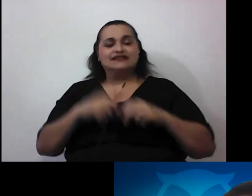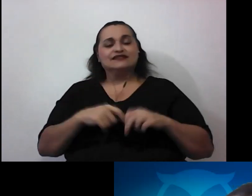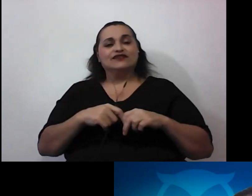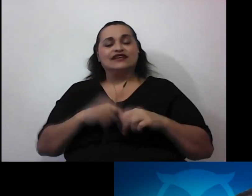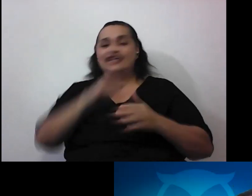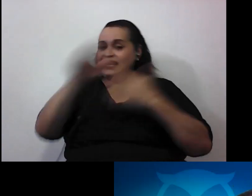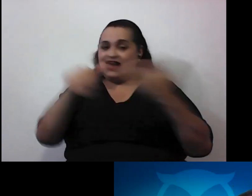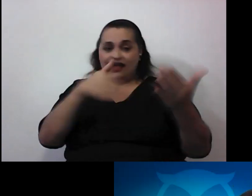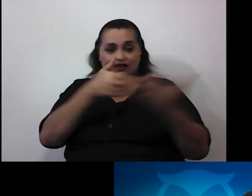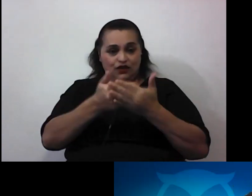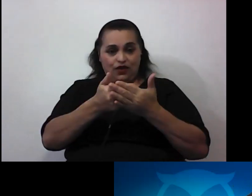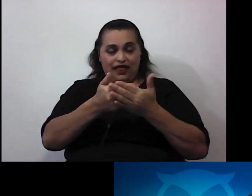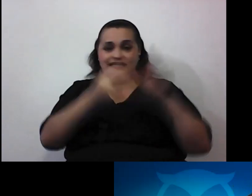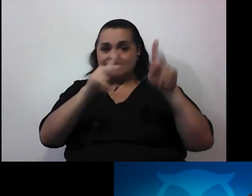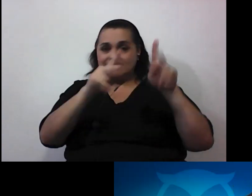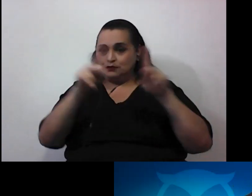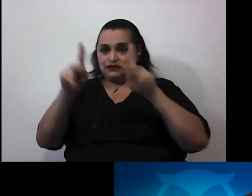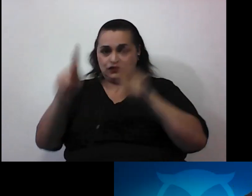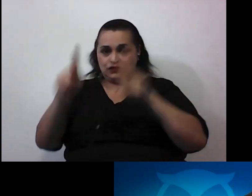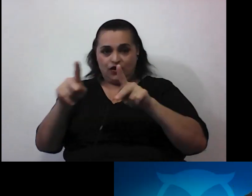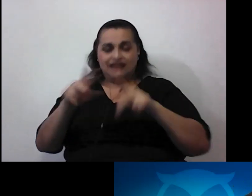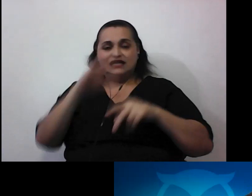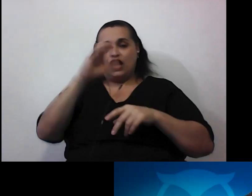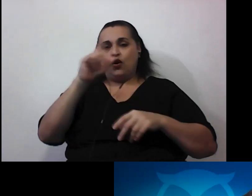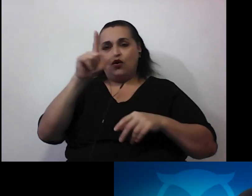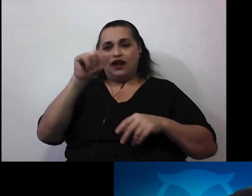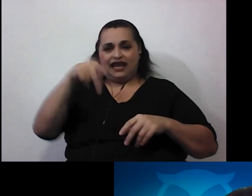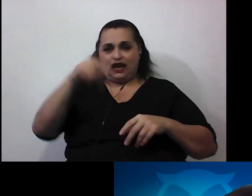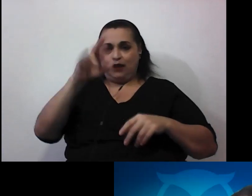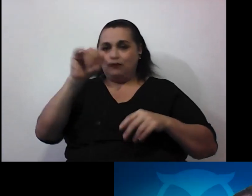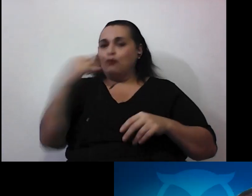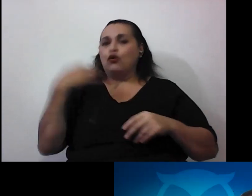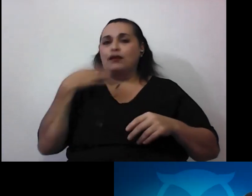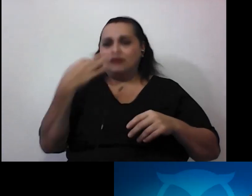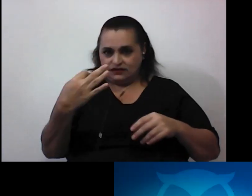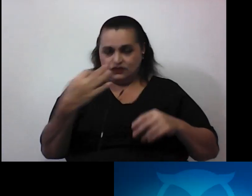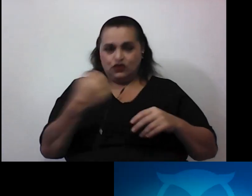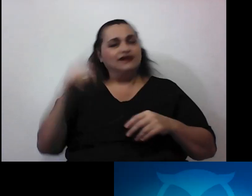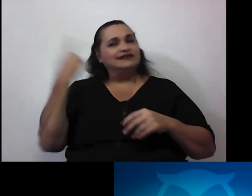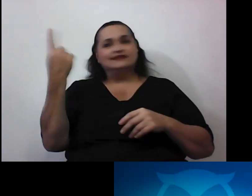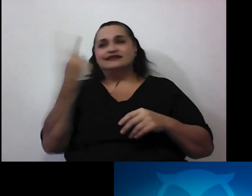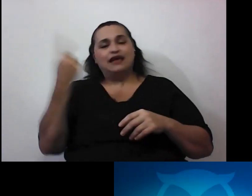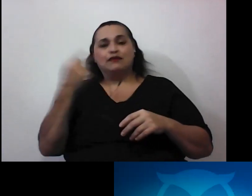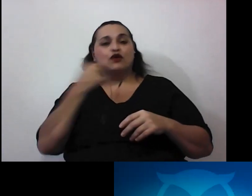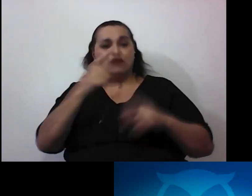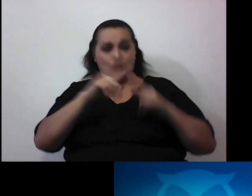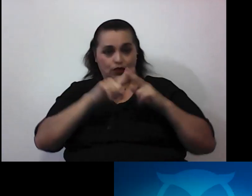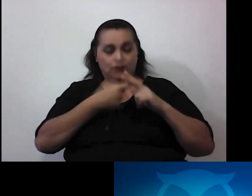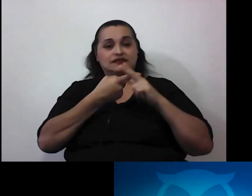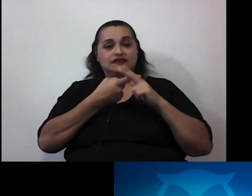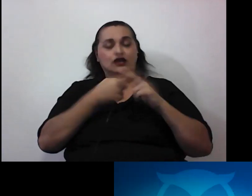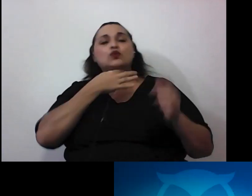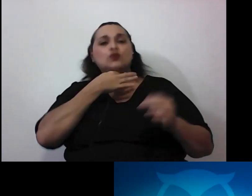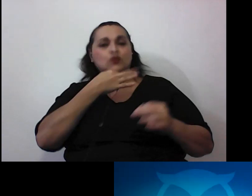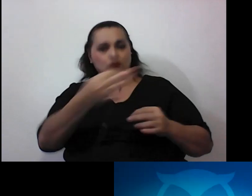todas las personas del Colipro por la invitación siempre como dije cuando empecé es un gusto